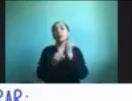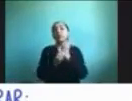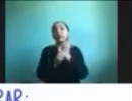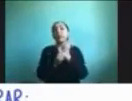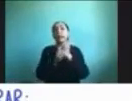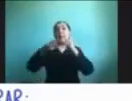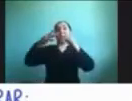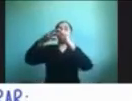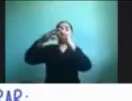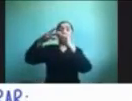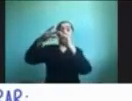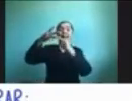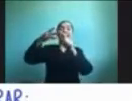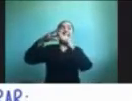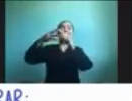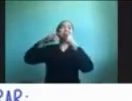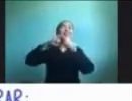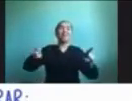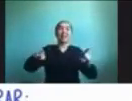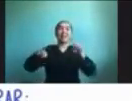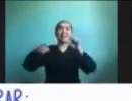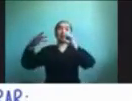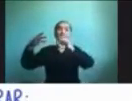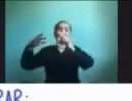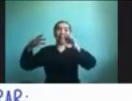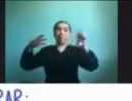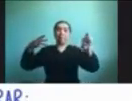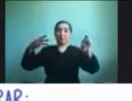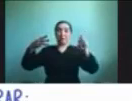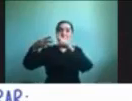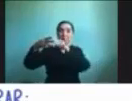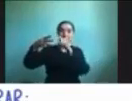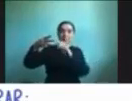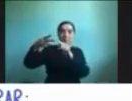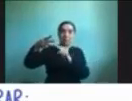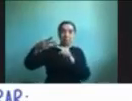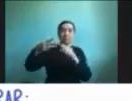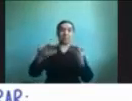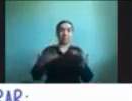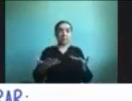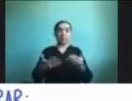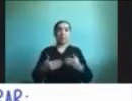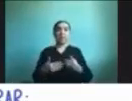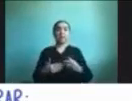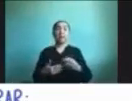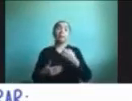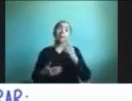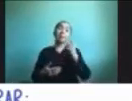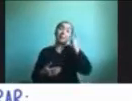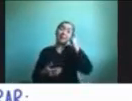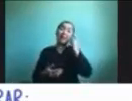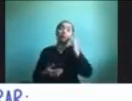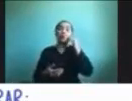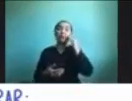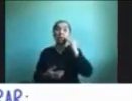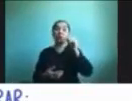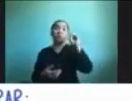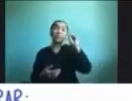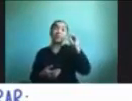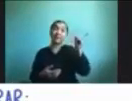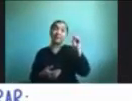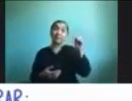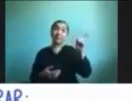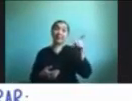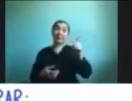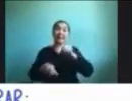aplicaciones distintas sobre todo en el caso de los de niños y niñas que tienen discapacidad los tiempos de atención son